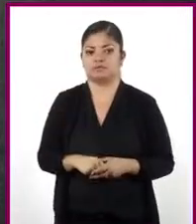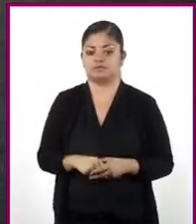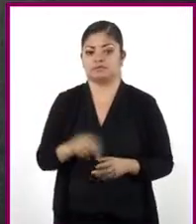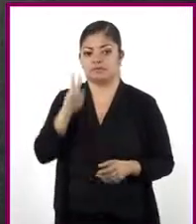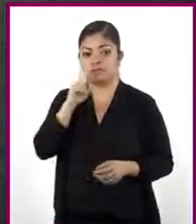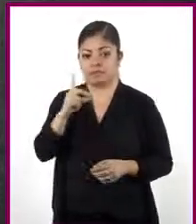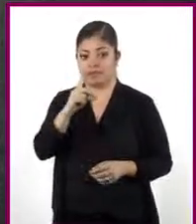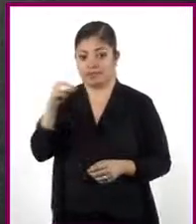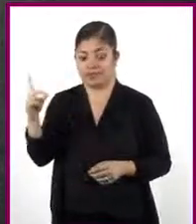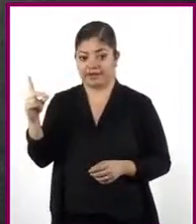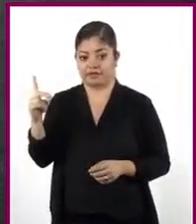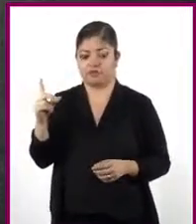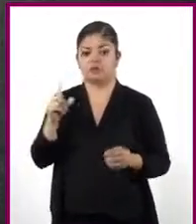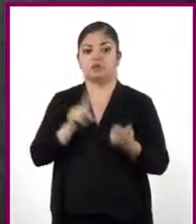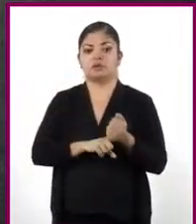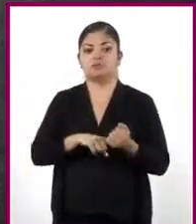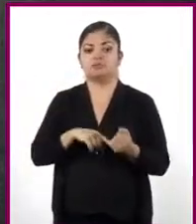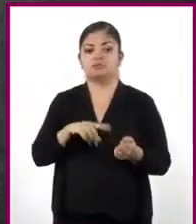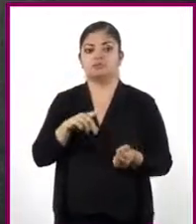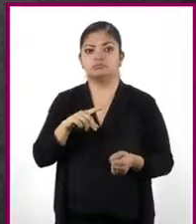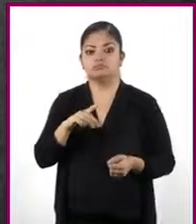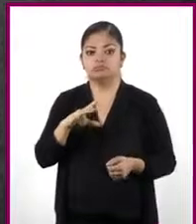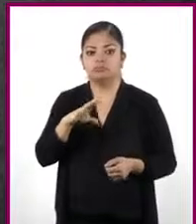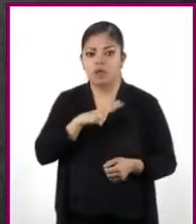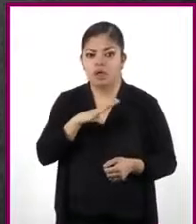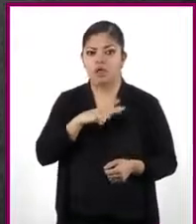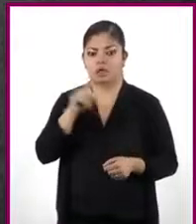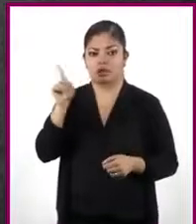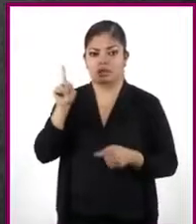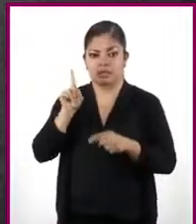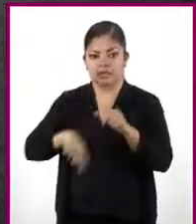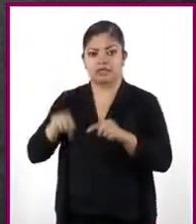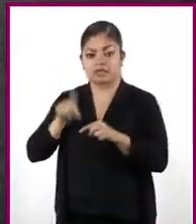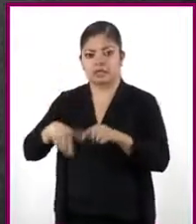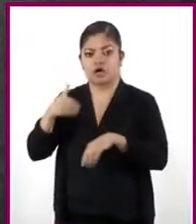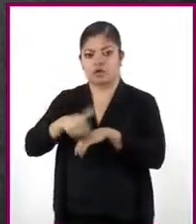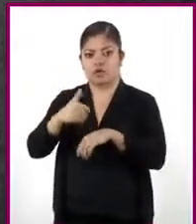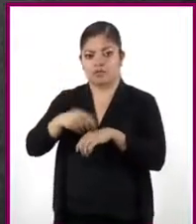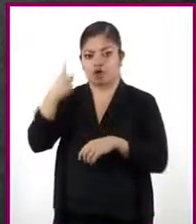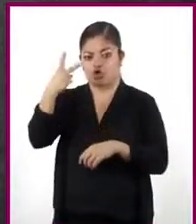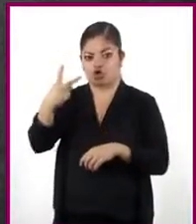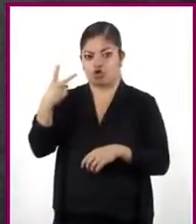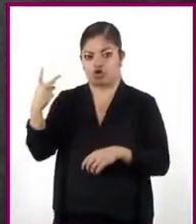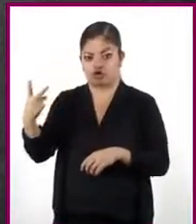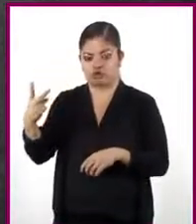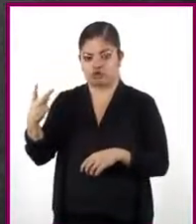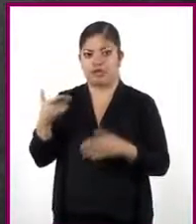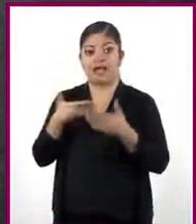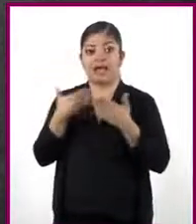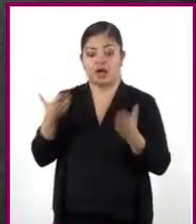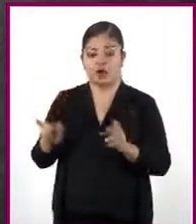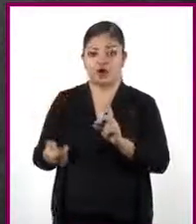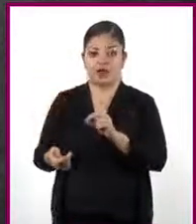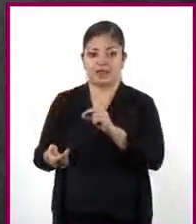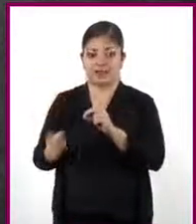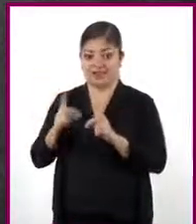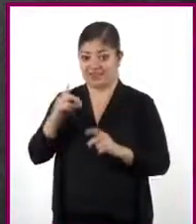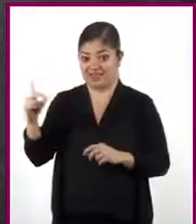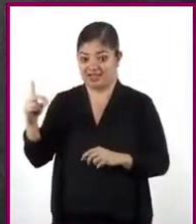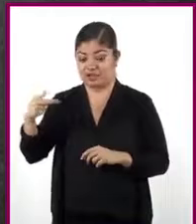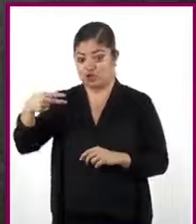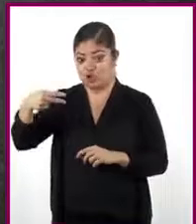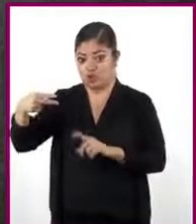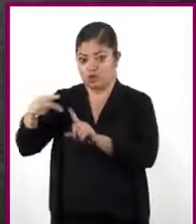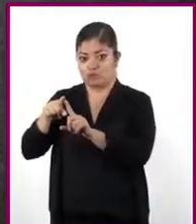al hacer las operaciones, resulta que eliminamos los números 2. Ahora del lado derecho del signo